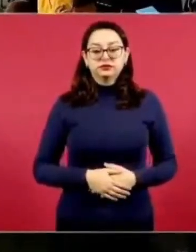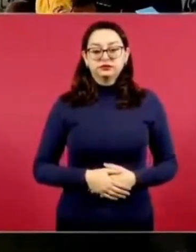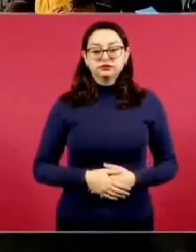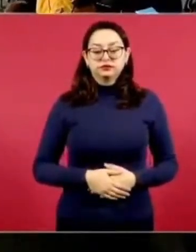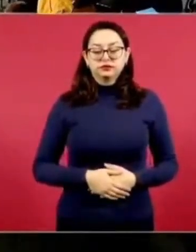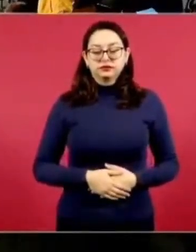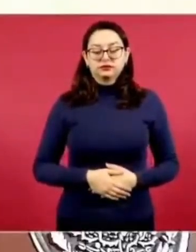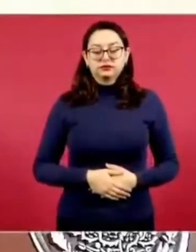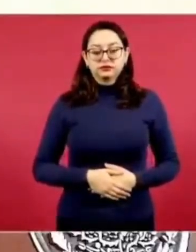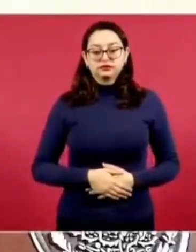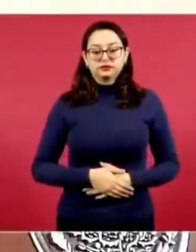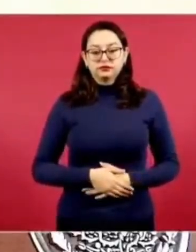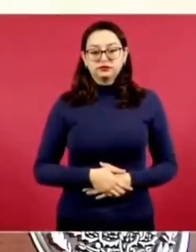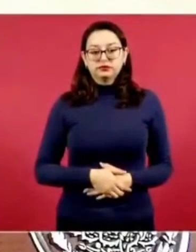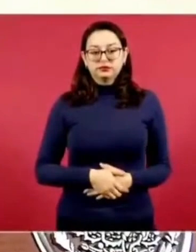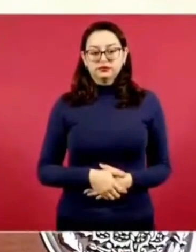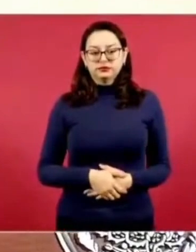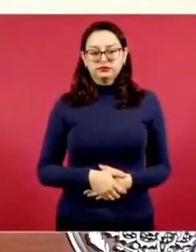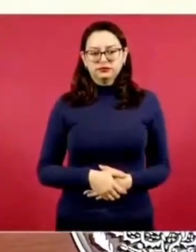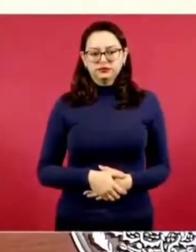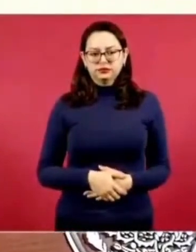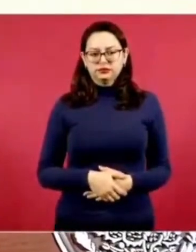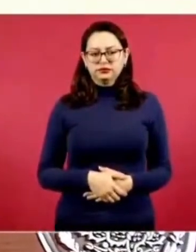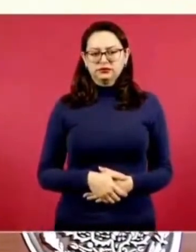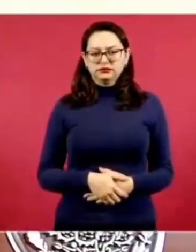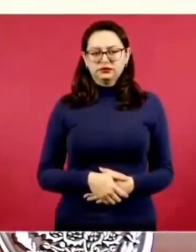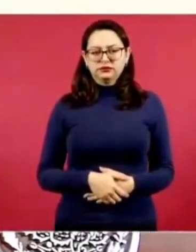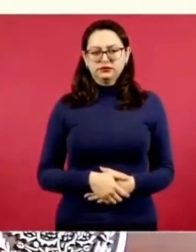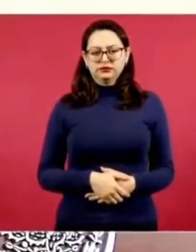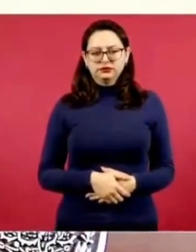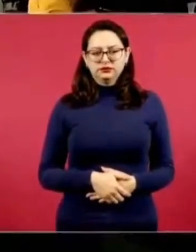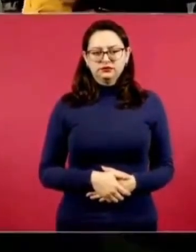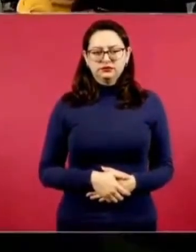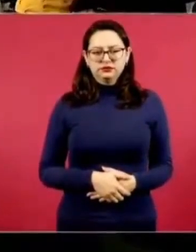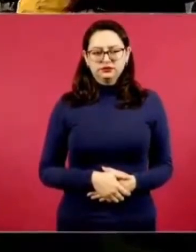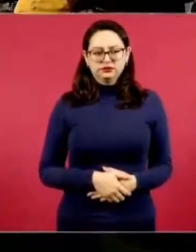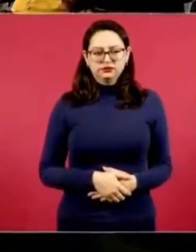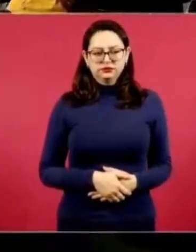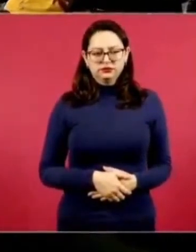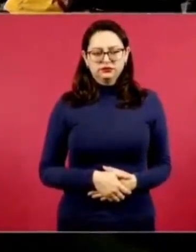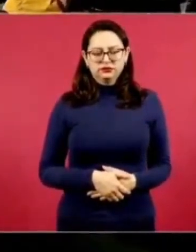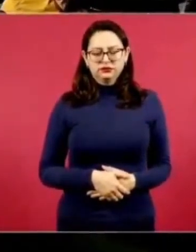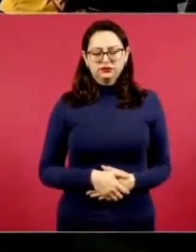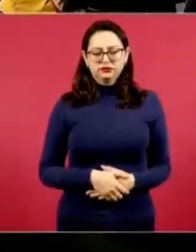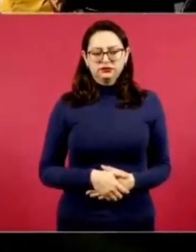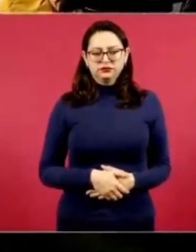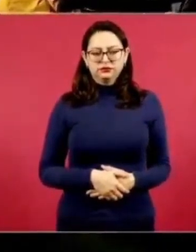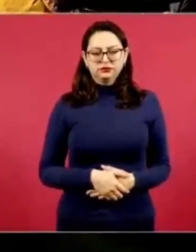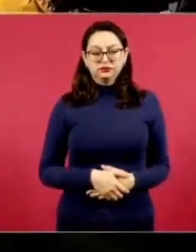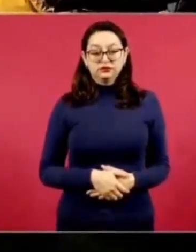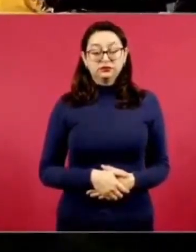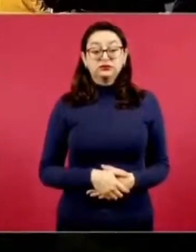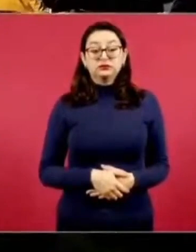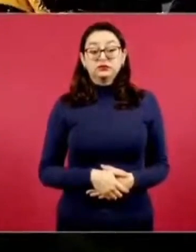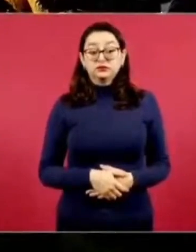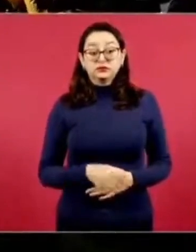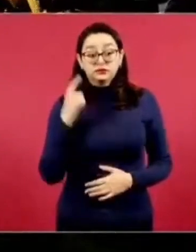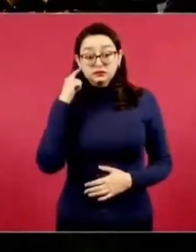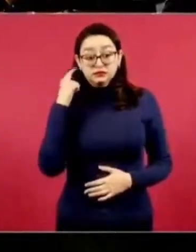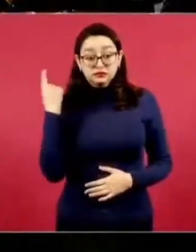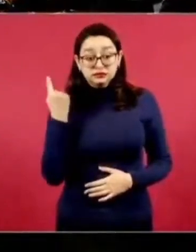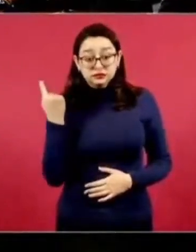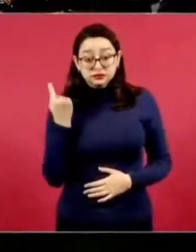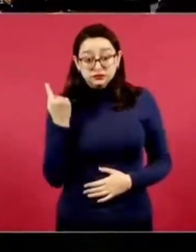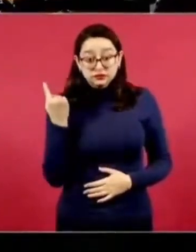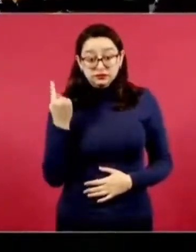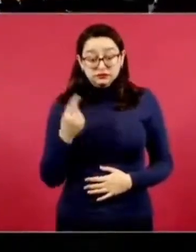La primera… Así empieza el libro. John Foster. Sí. Que fue agente de la CIA, por ejemplo. ¿Eh? Que fue agente de la